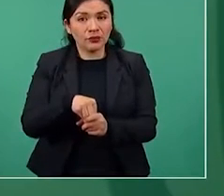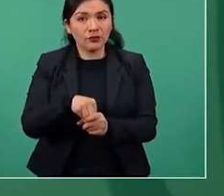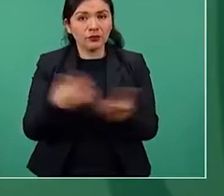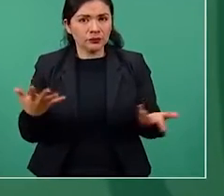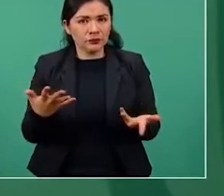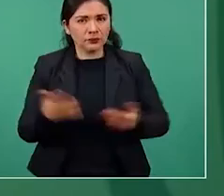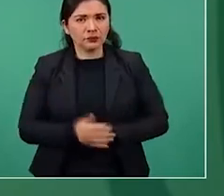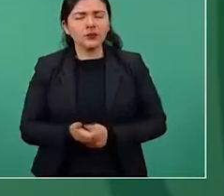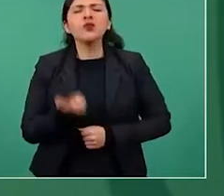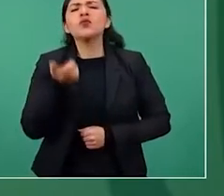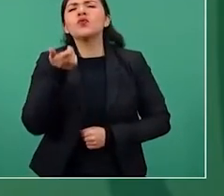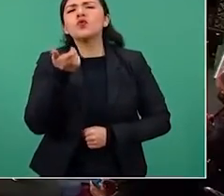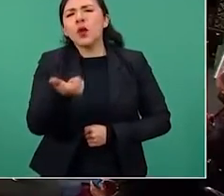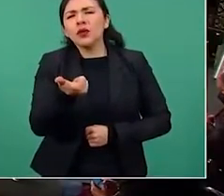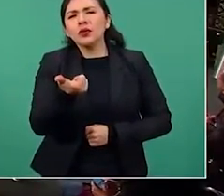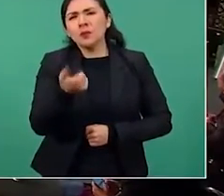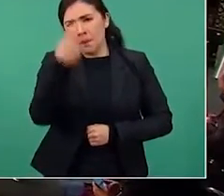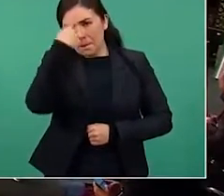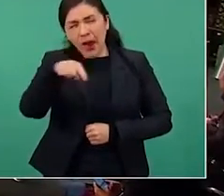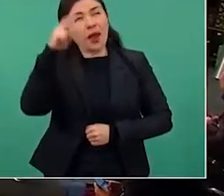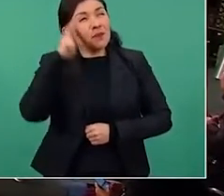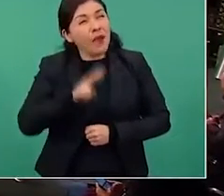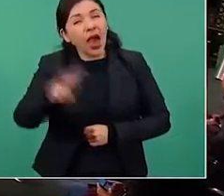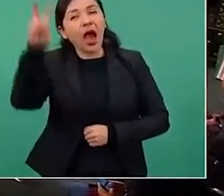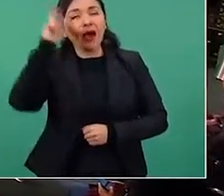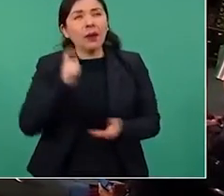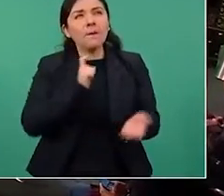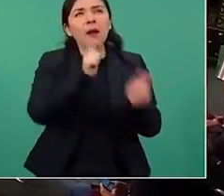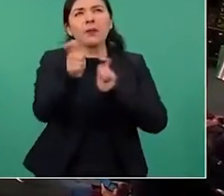¿Cuánto gastan en viáticos?